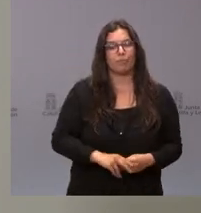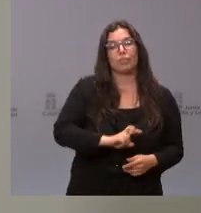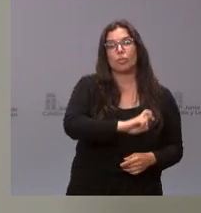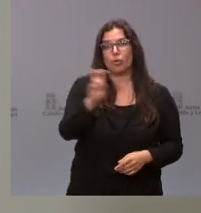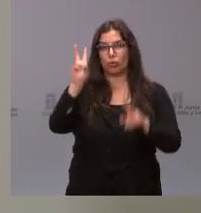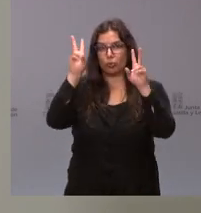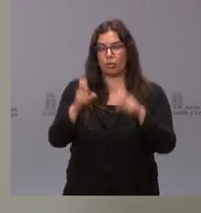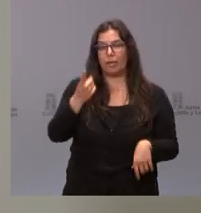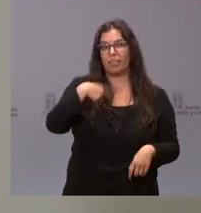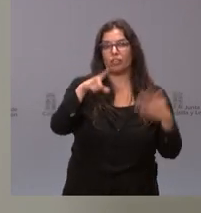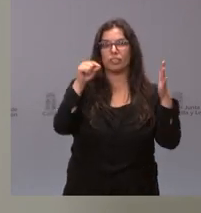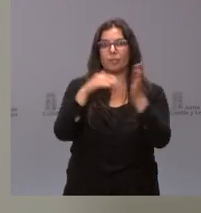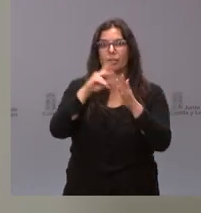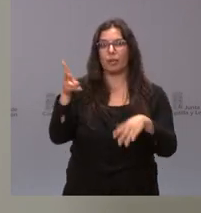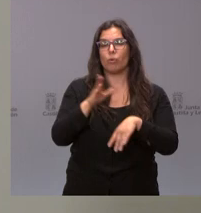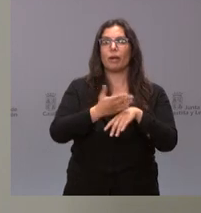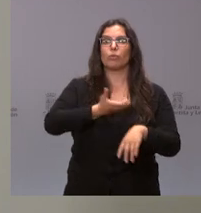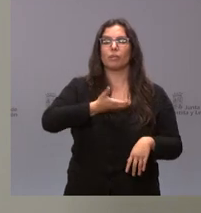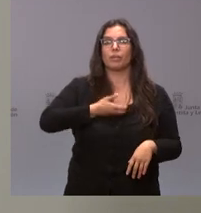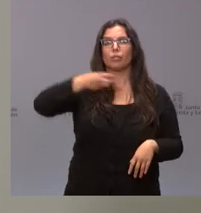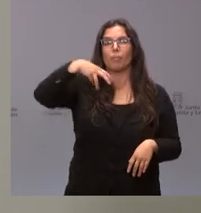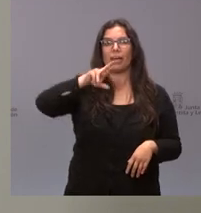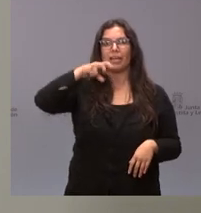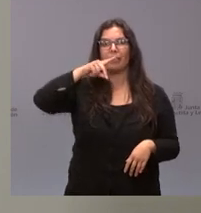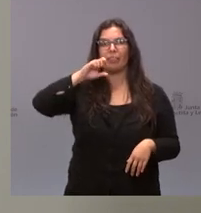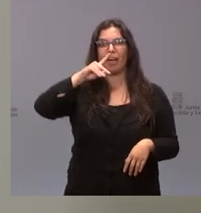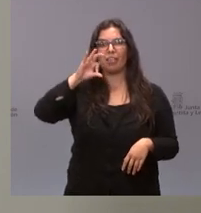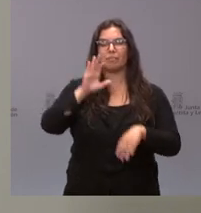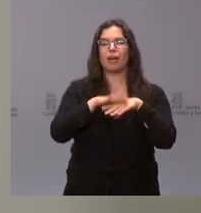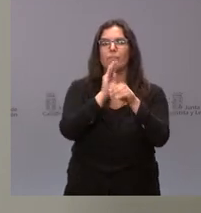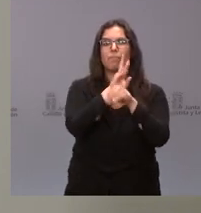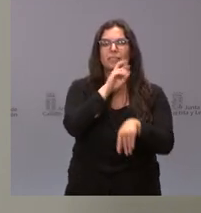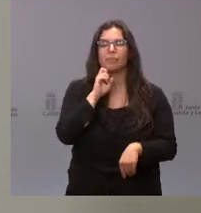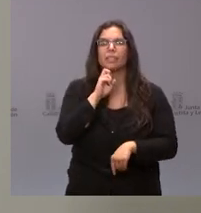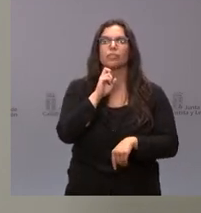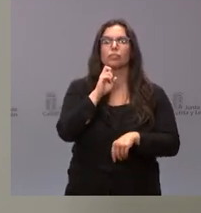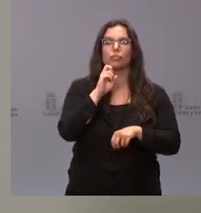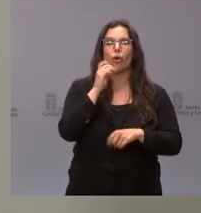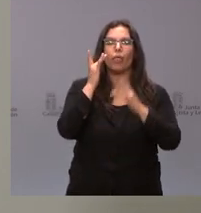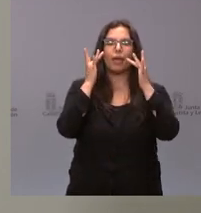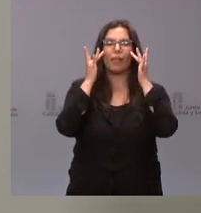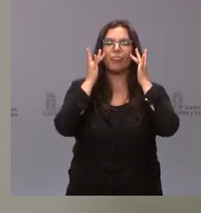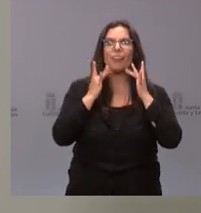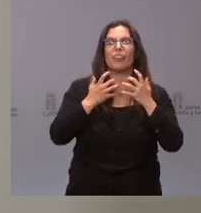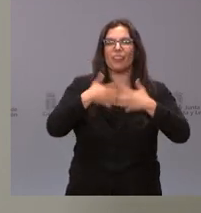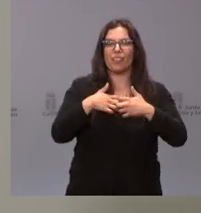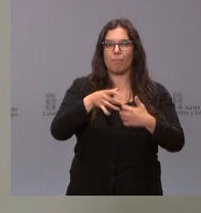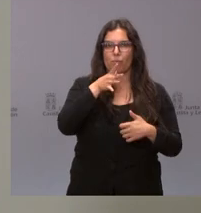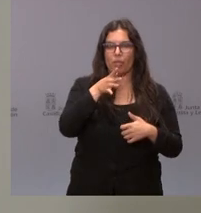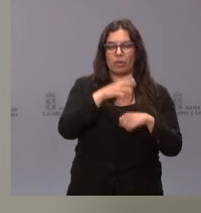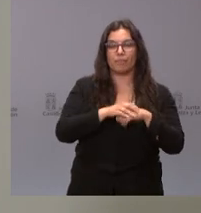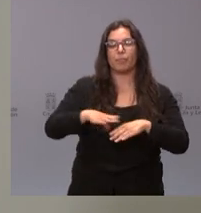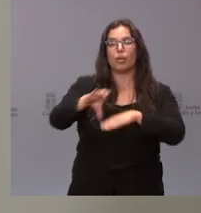170.000 euros para el Ayuntamiento de la Merindad de Sotoscueva, para el mantenimiento y explotación de varias depuradoras. La Consejería de